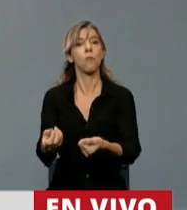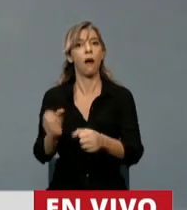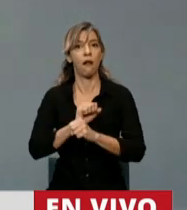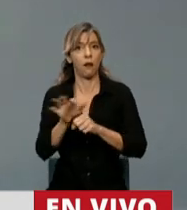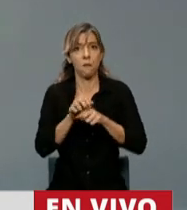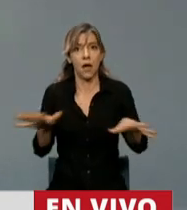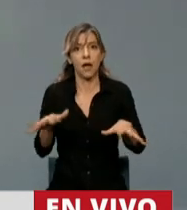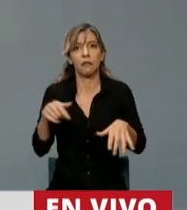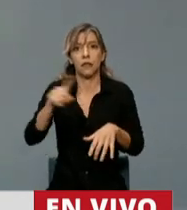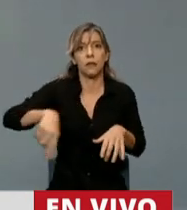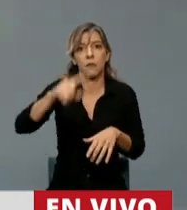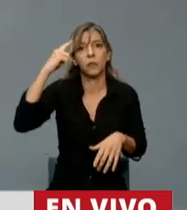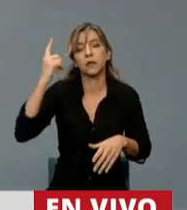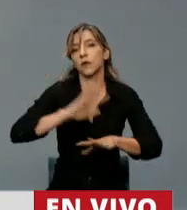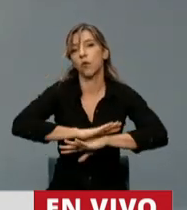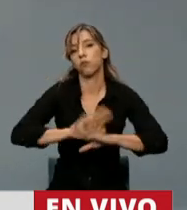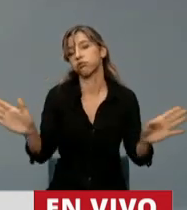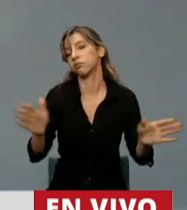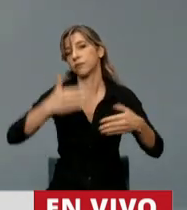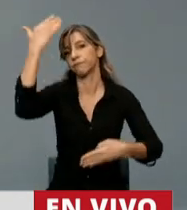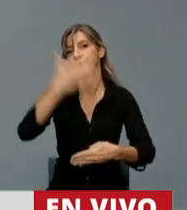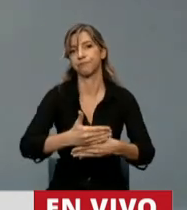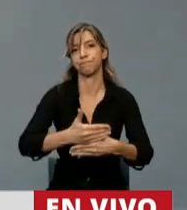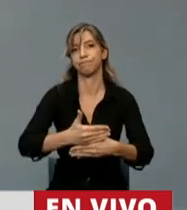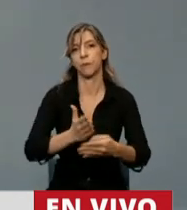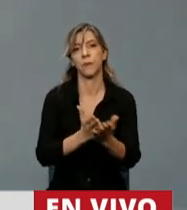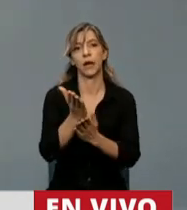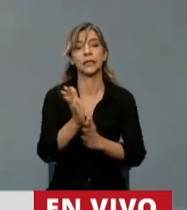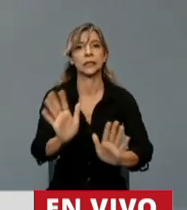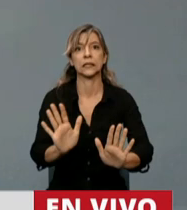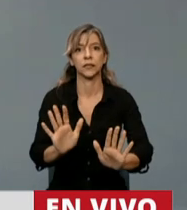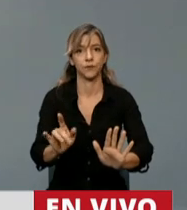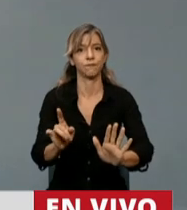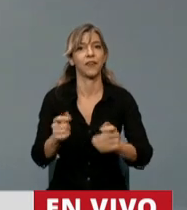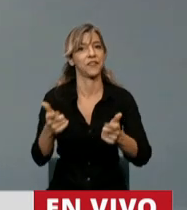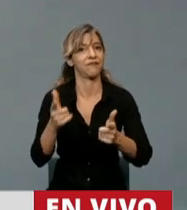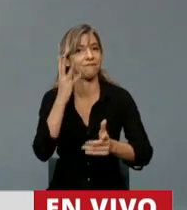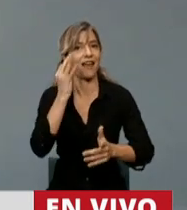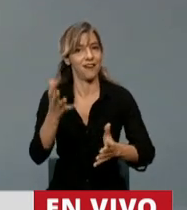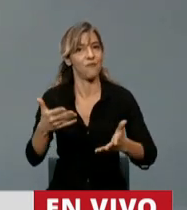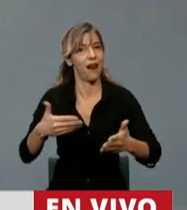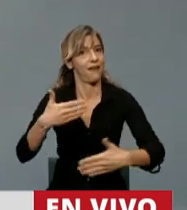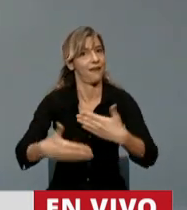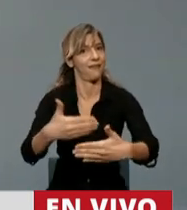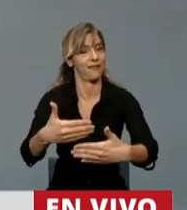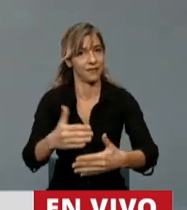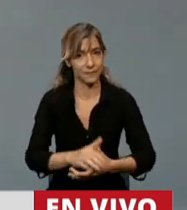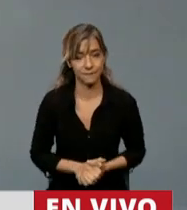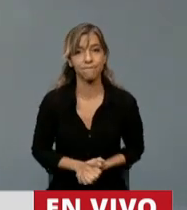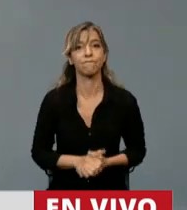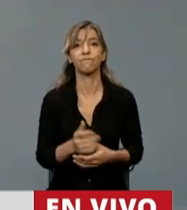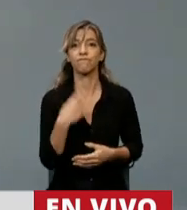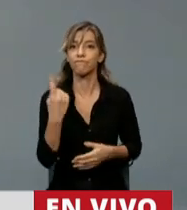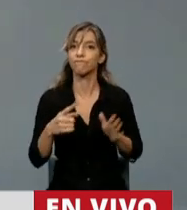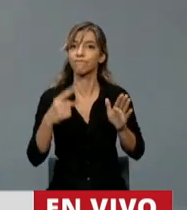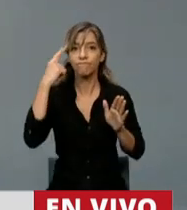un golpe letal que termine de cerrar sus persianas. Por ello, propusimos un marco jurídico que facilite los acuerdos